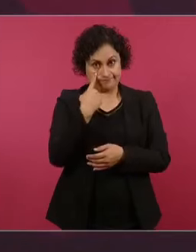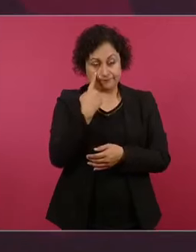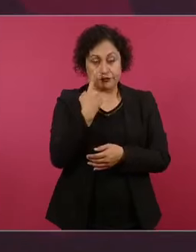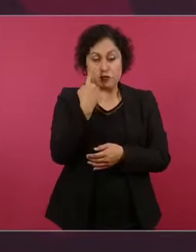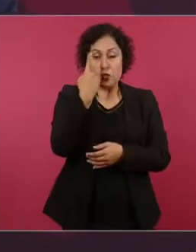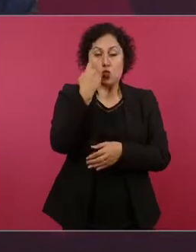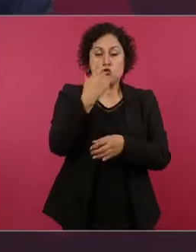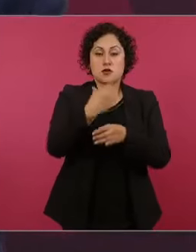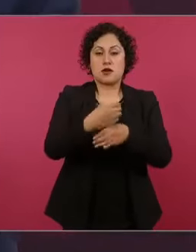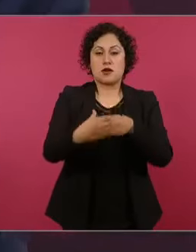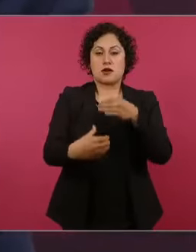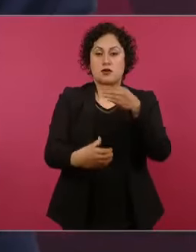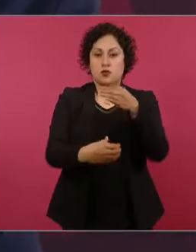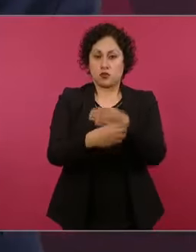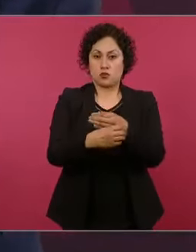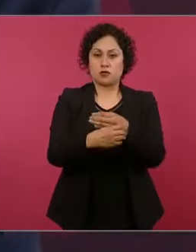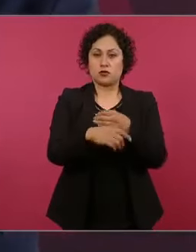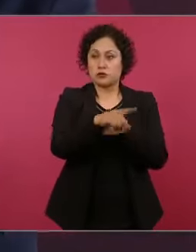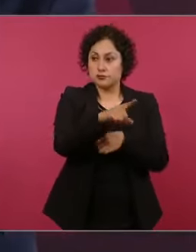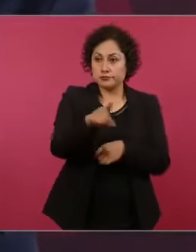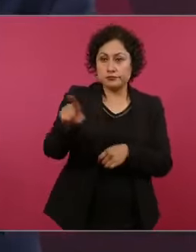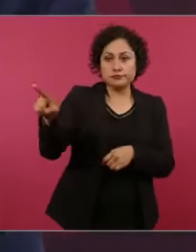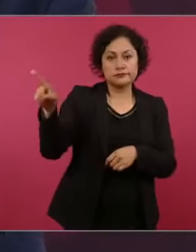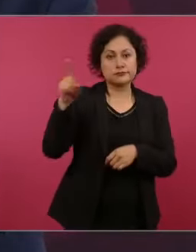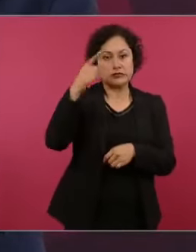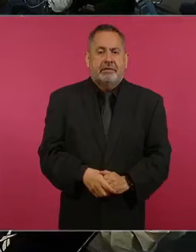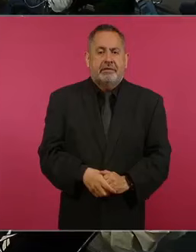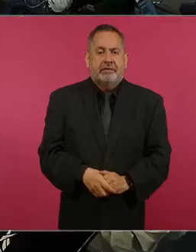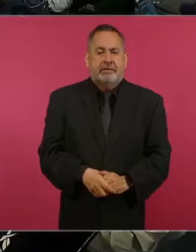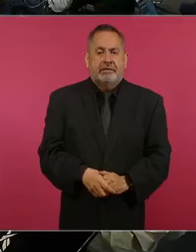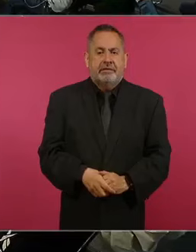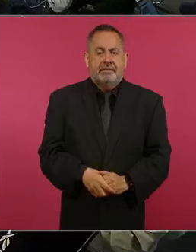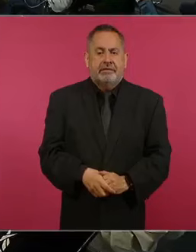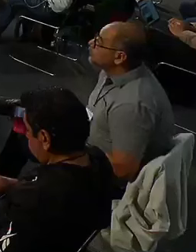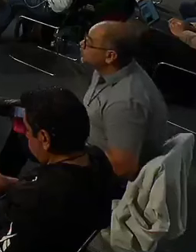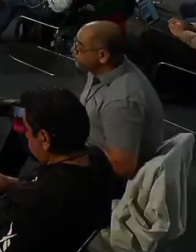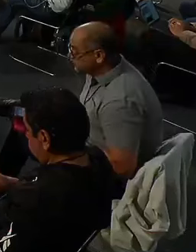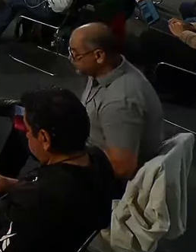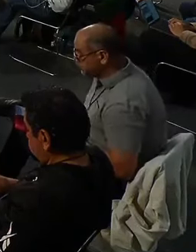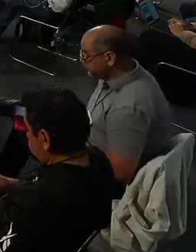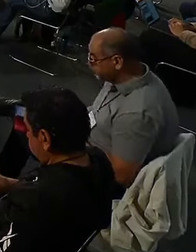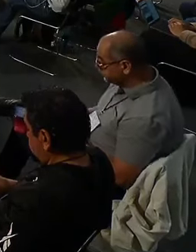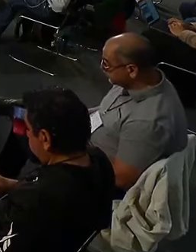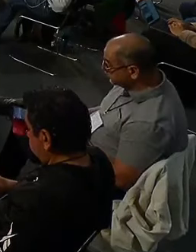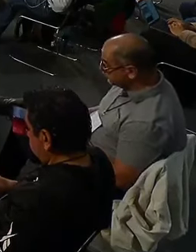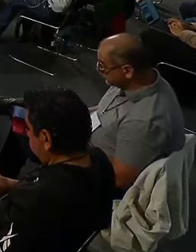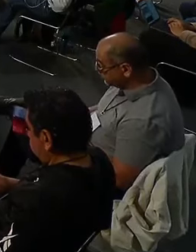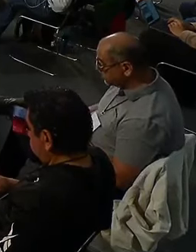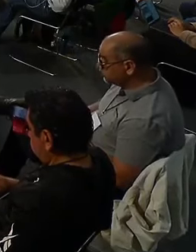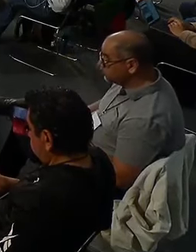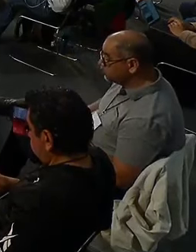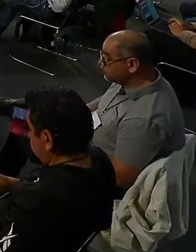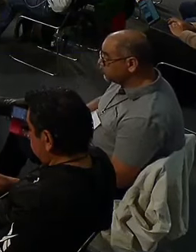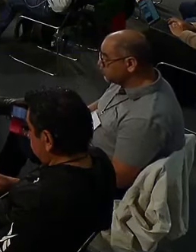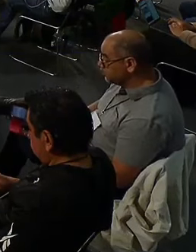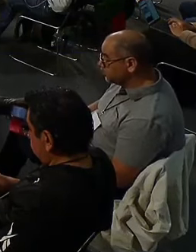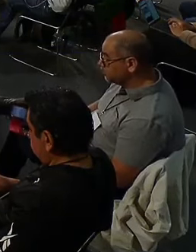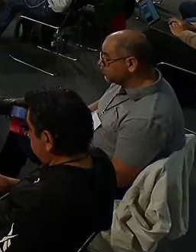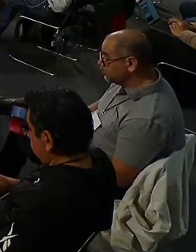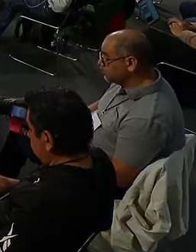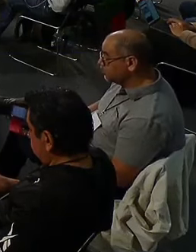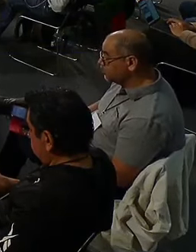ocurrido en Iguala hace nueve años y siete meses. No quiere decir que no estemos trabajando